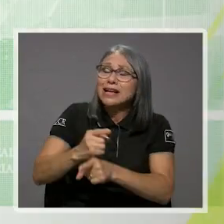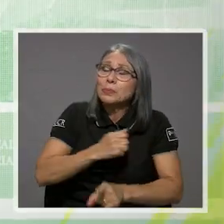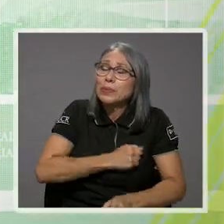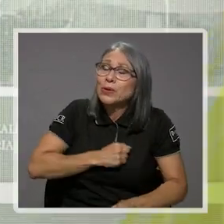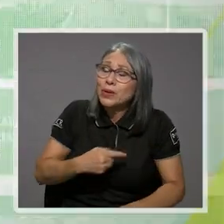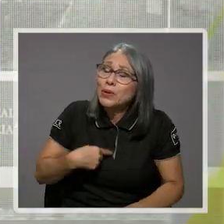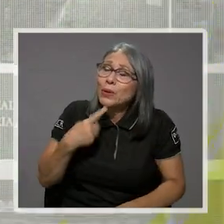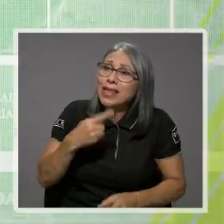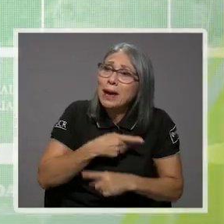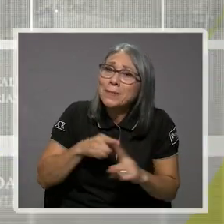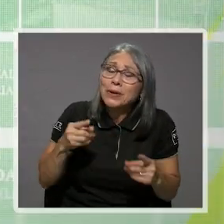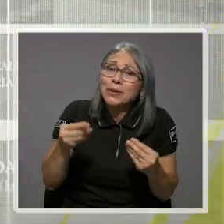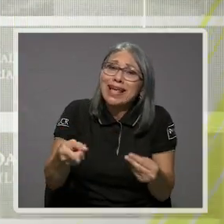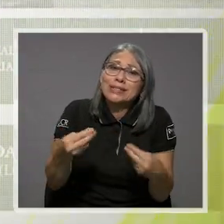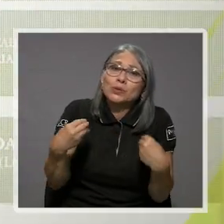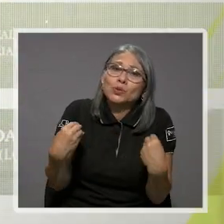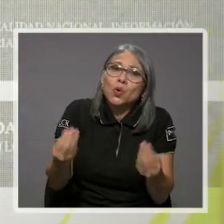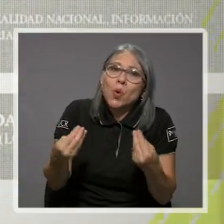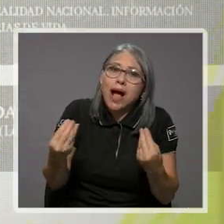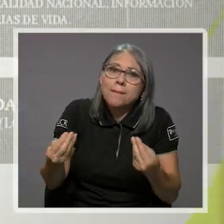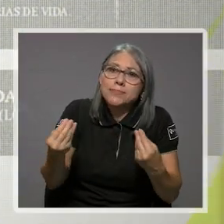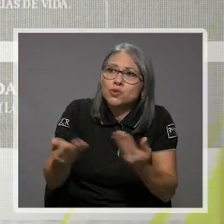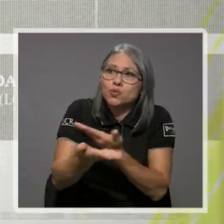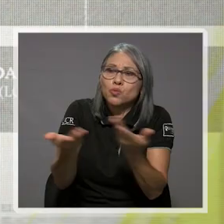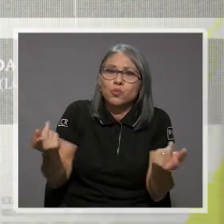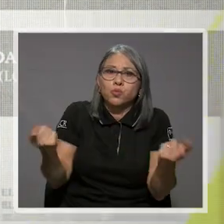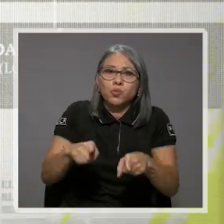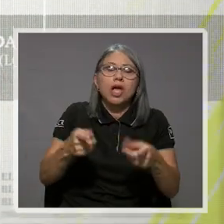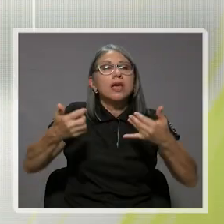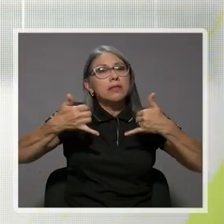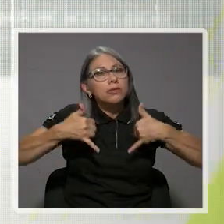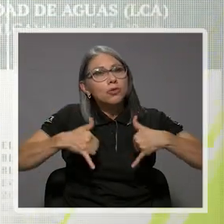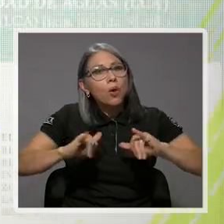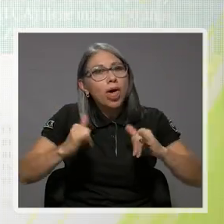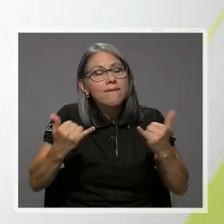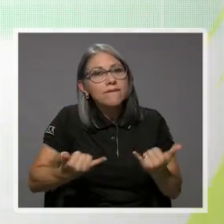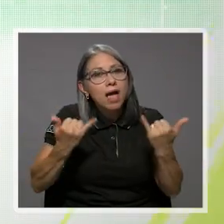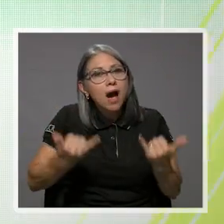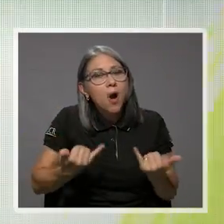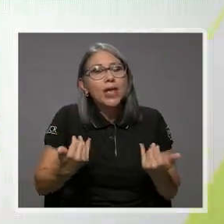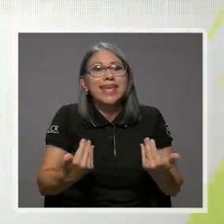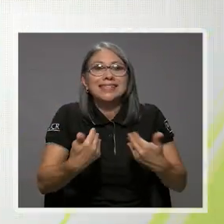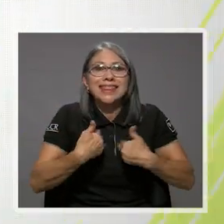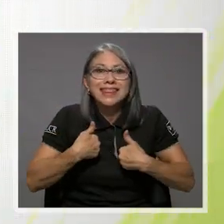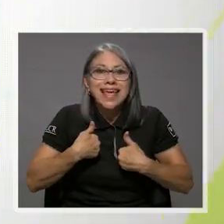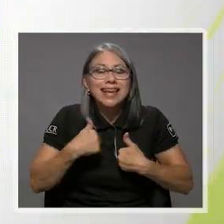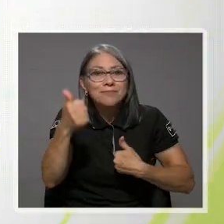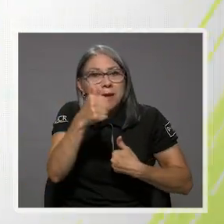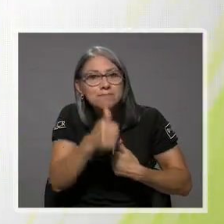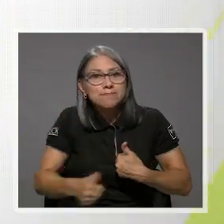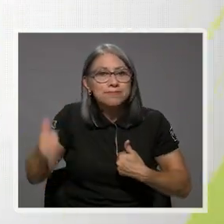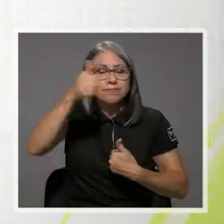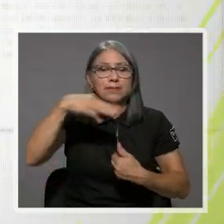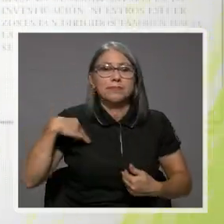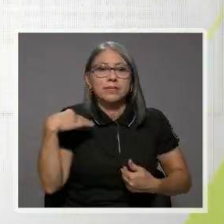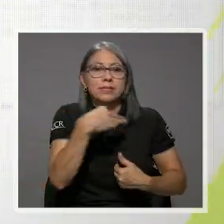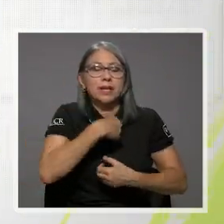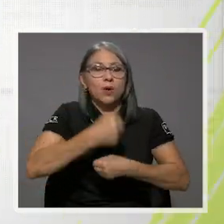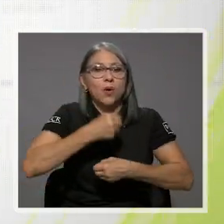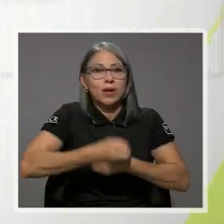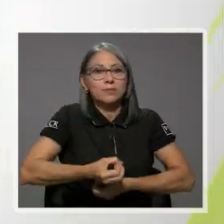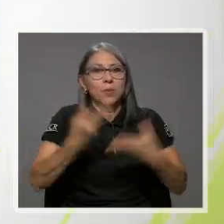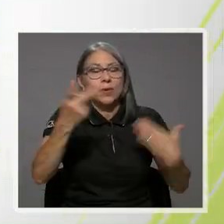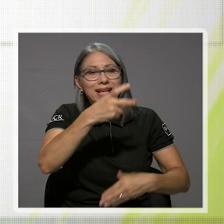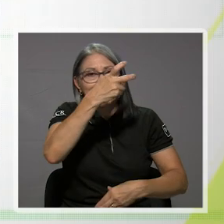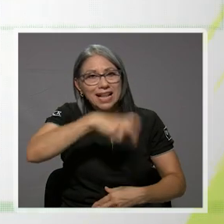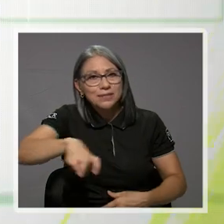absurdo, perdón que lo diga así, pero es un absurdo. Y todavía hoy día que se tiene una rectoría del Ministerio de Obras